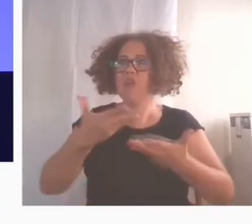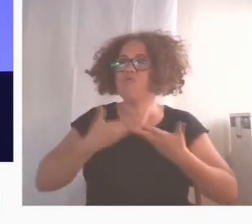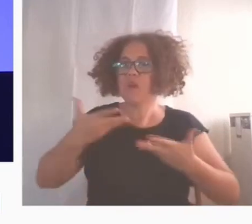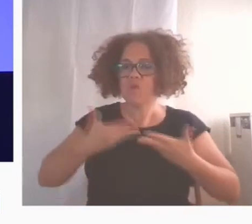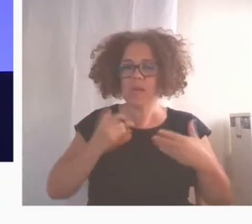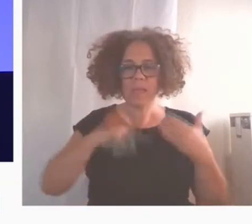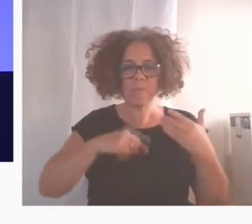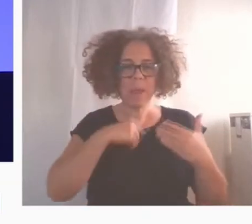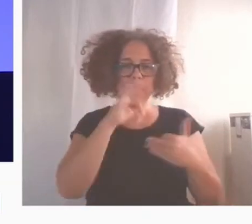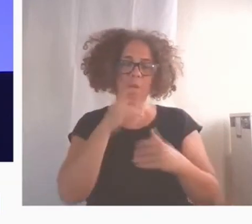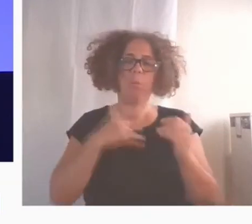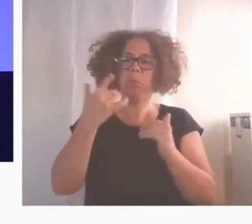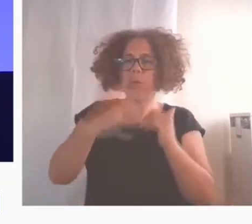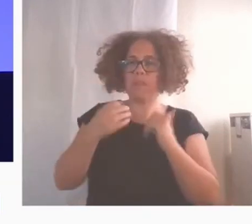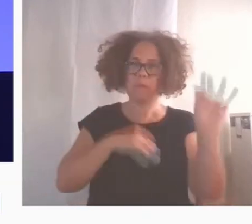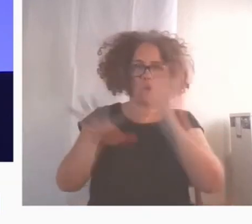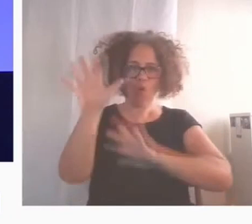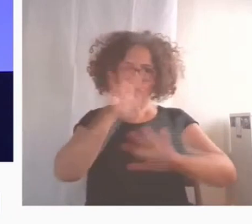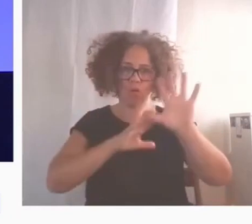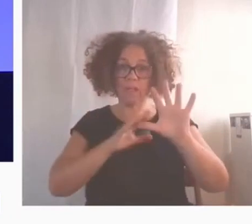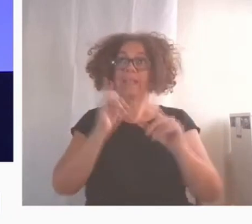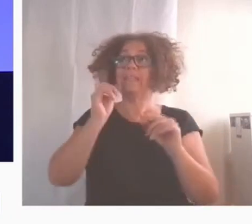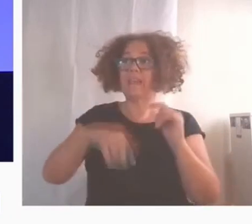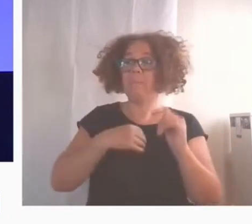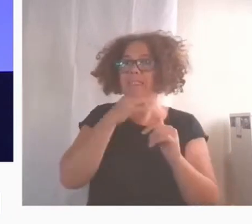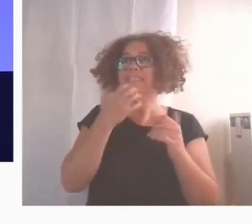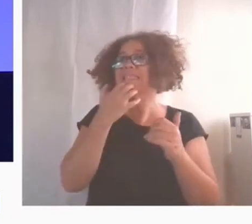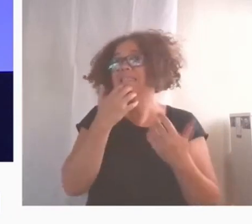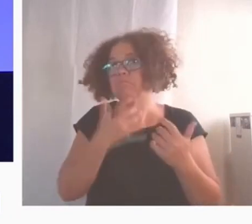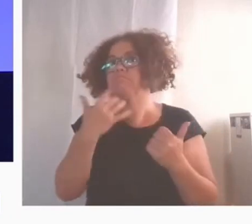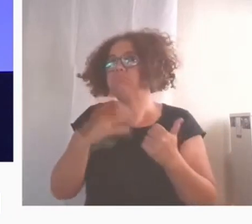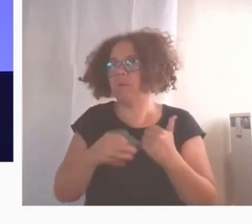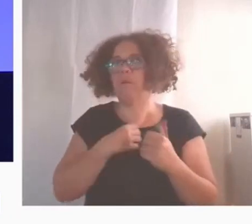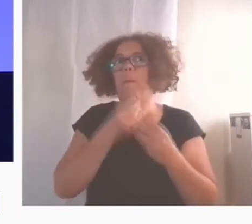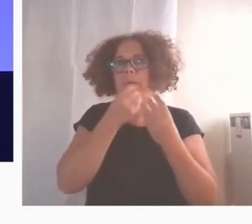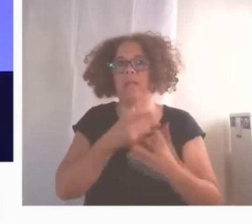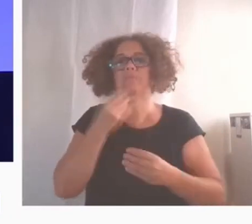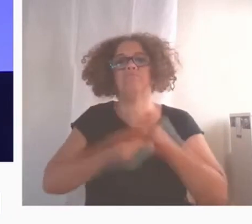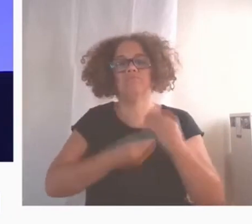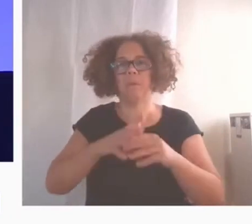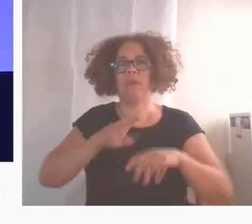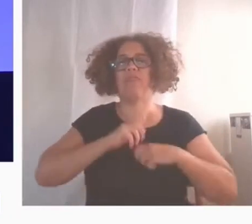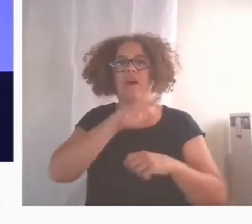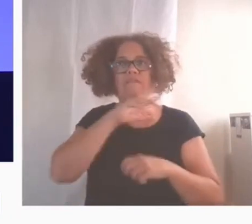Herramientas que si son bien utilizadas pueden aportar mucho valor, aumentando la calidad de vida de las personas.